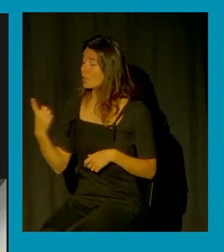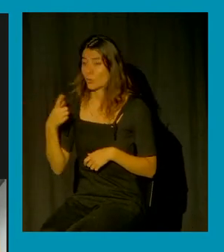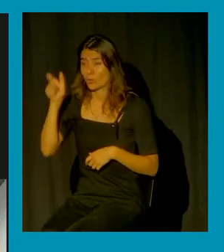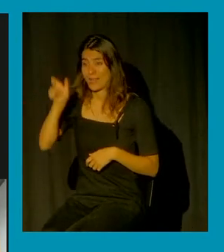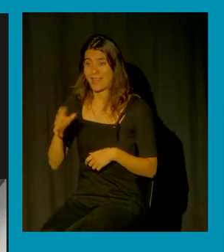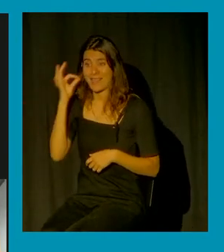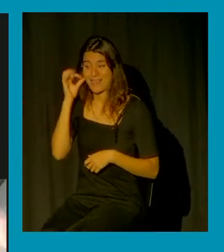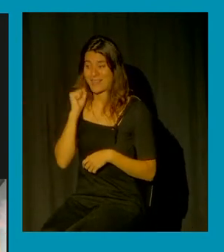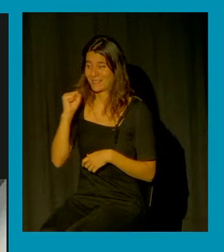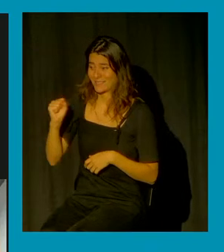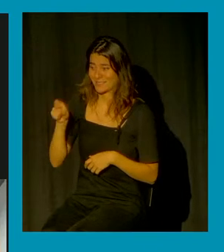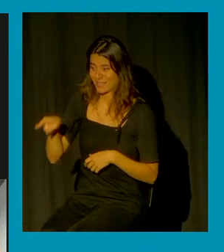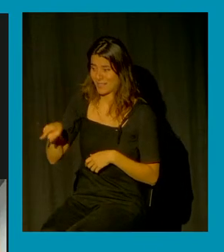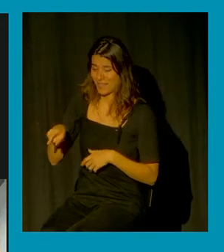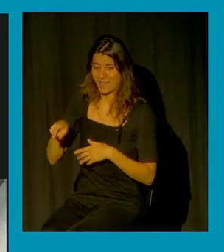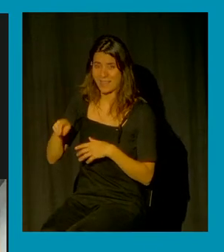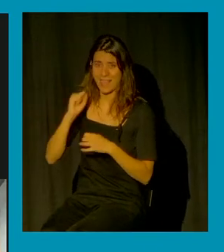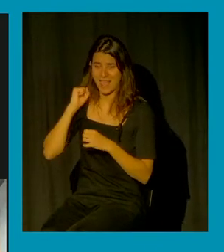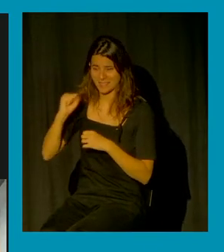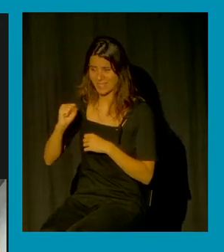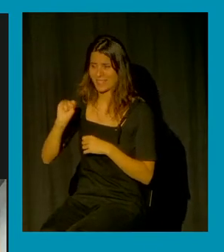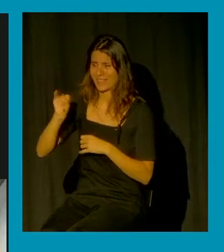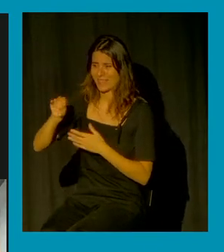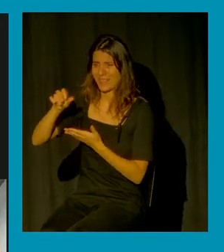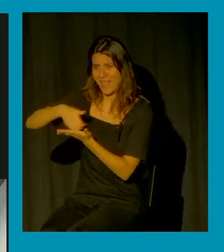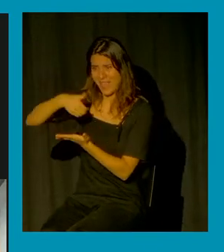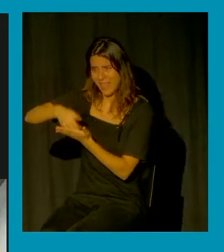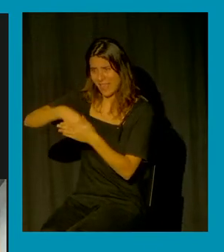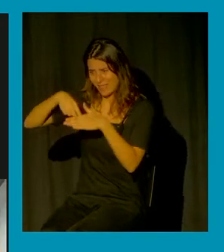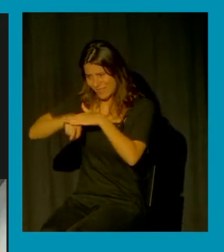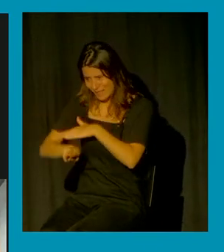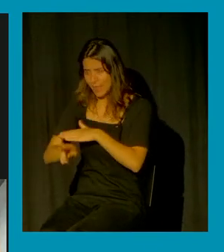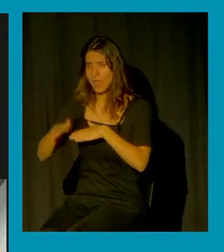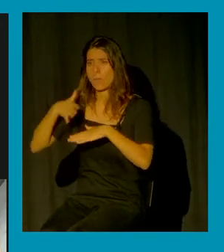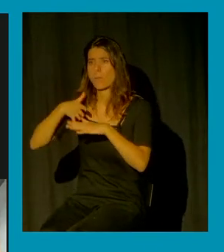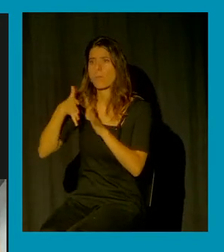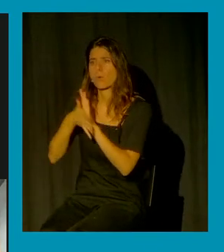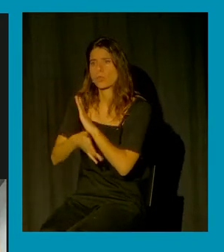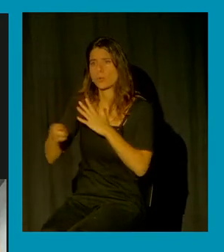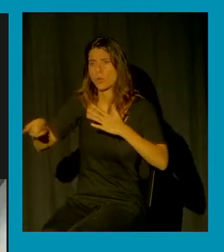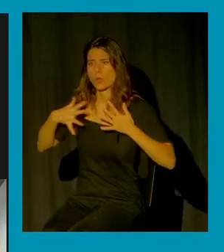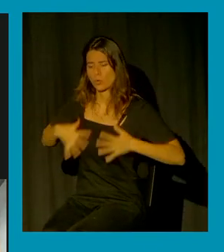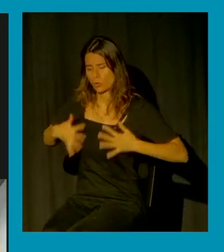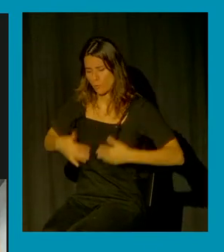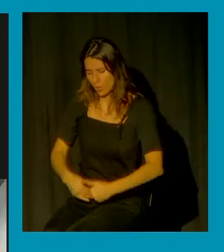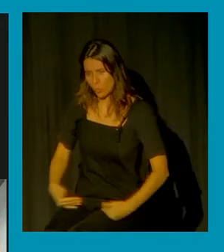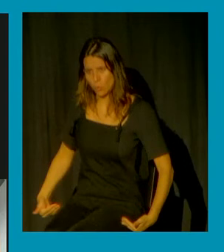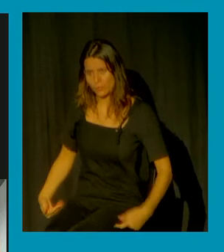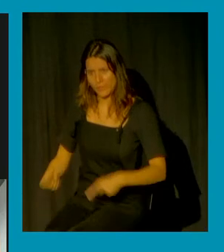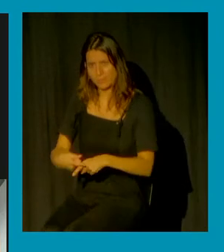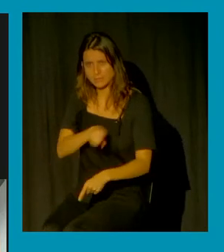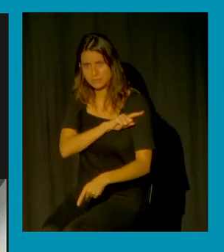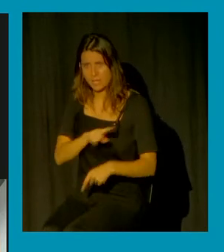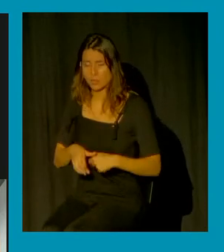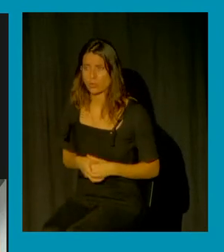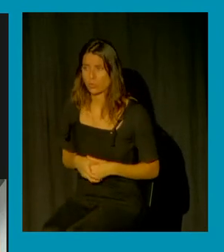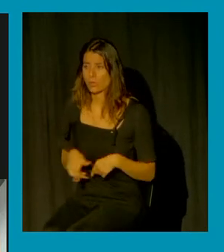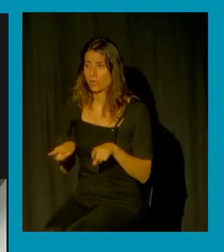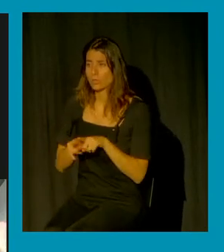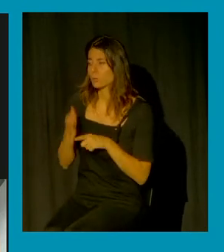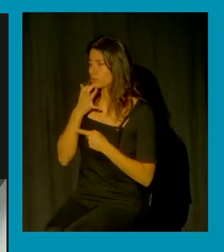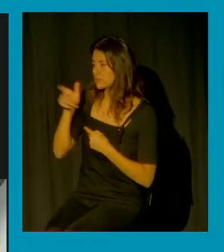demasiado corta exactamente lo mismo es como si la asesina de la torturada sexualmente hubiese consentido ser